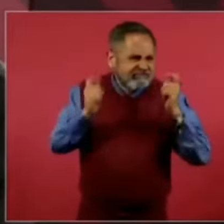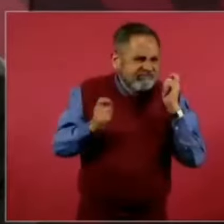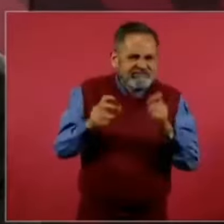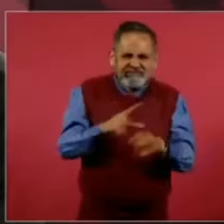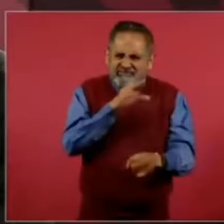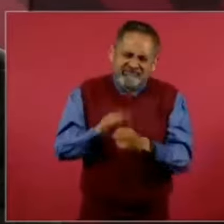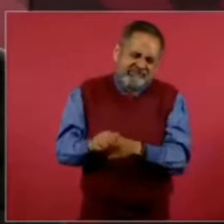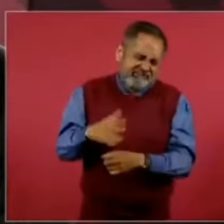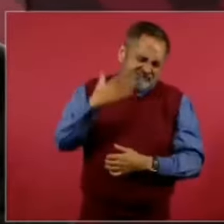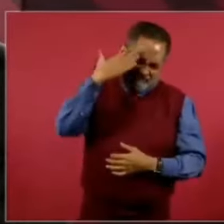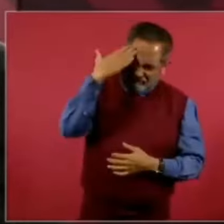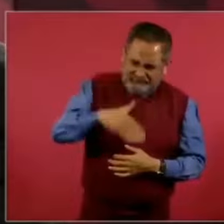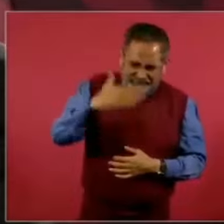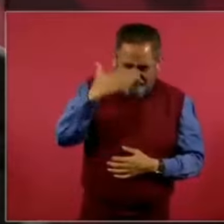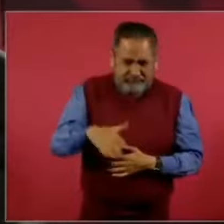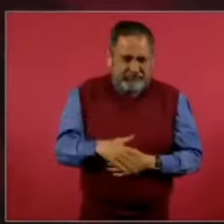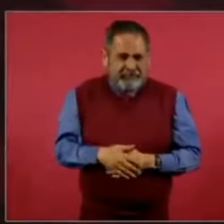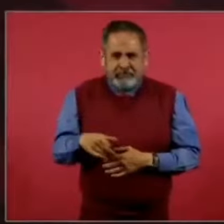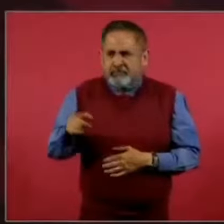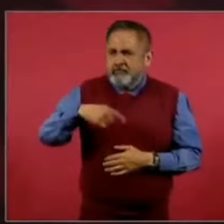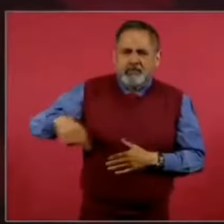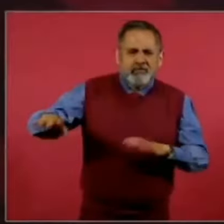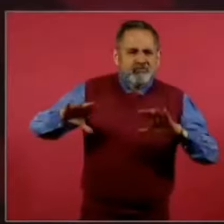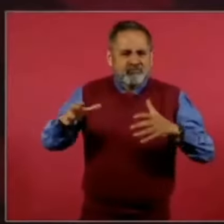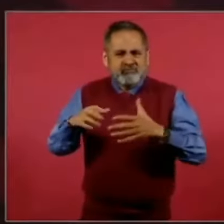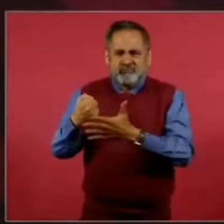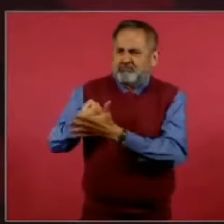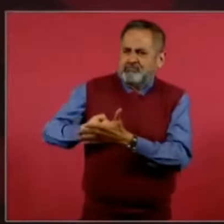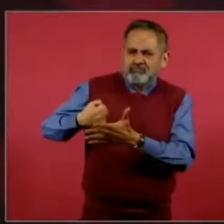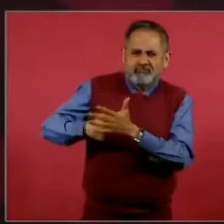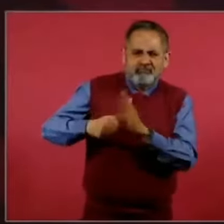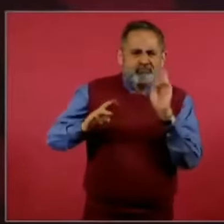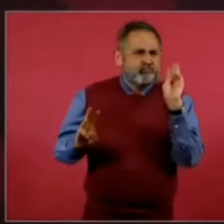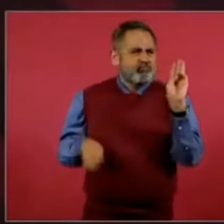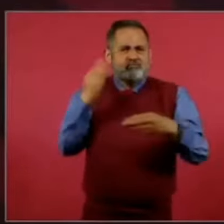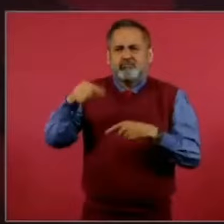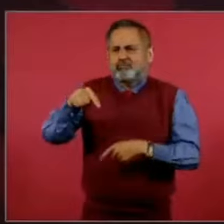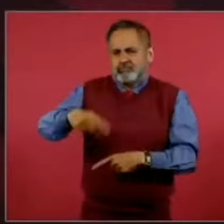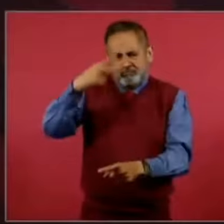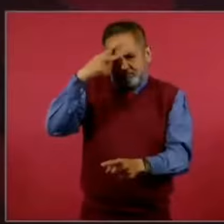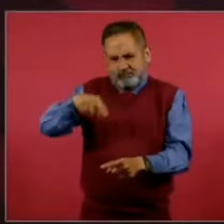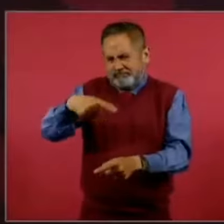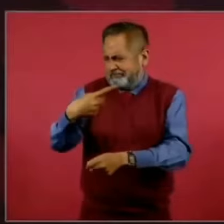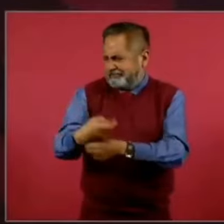Es una vanguardia en el mundo, el pueblo de México.